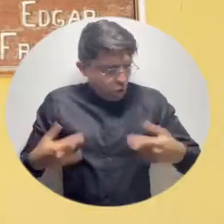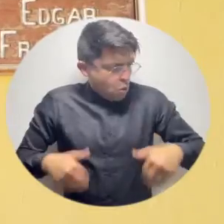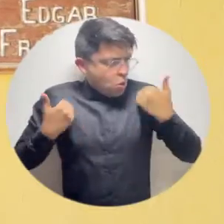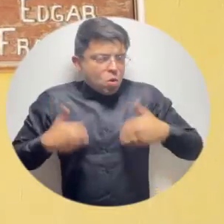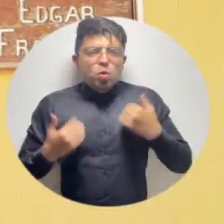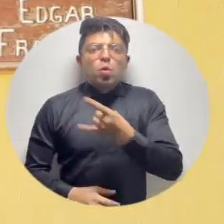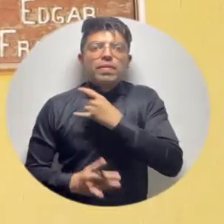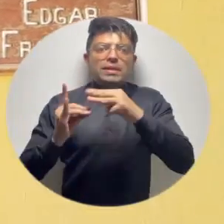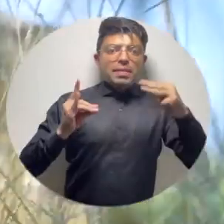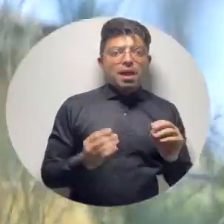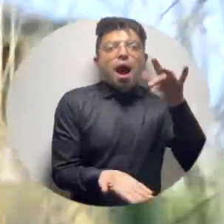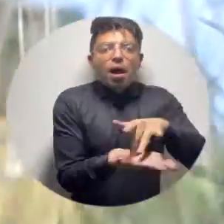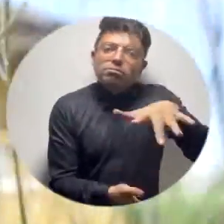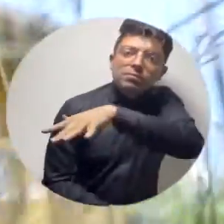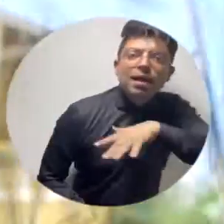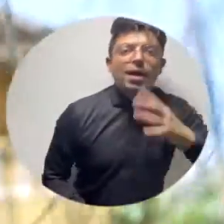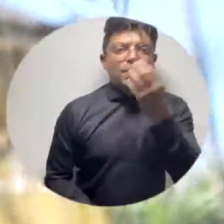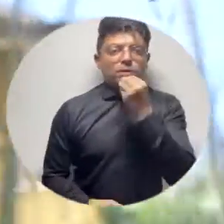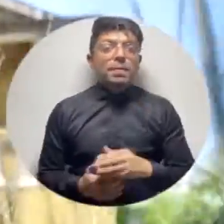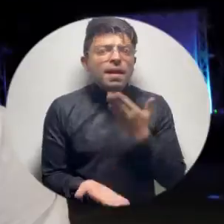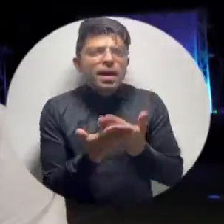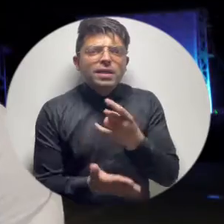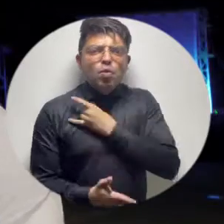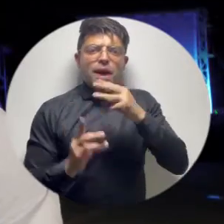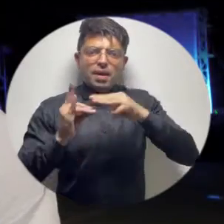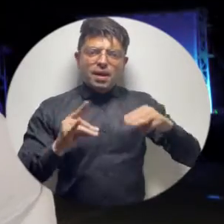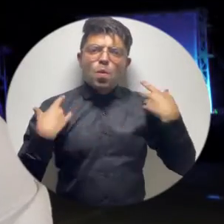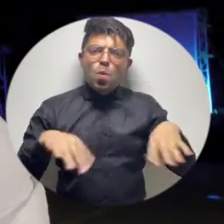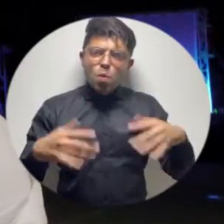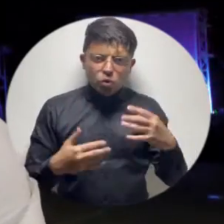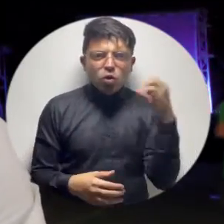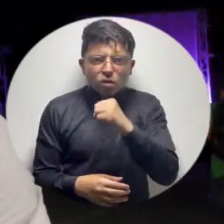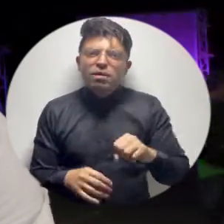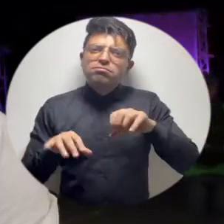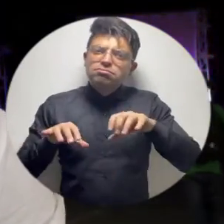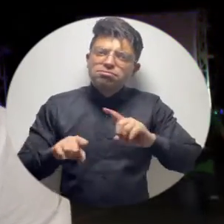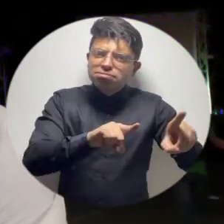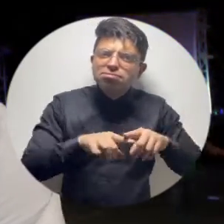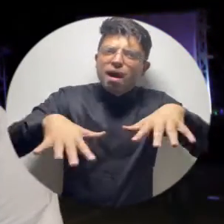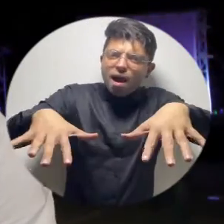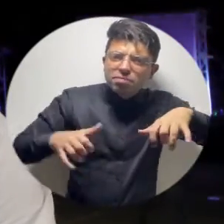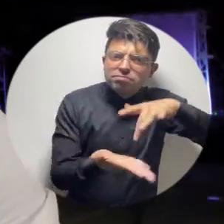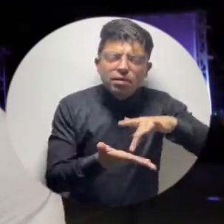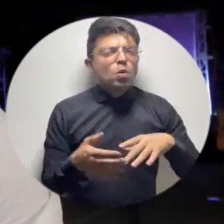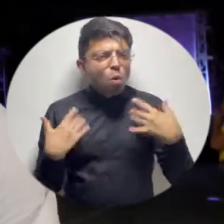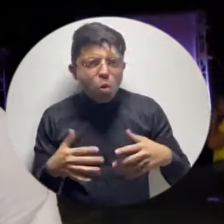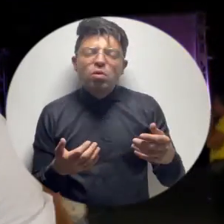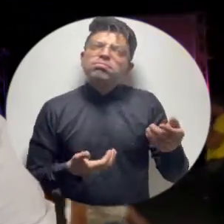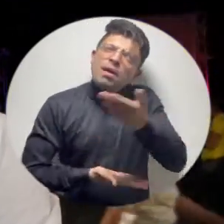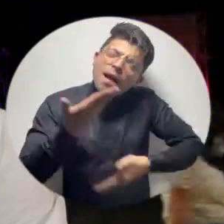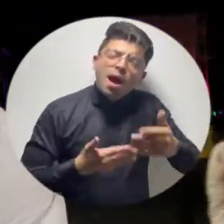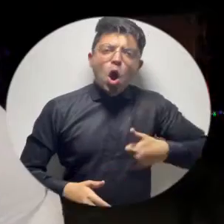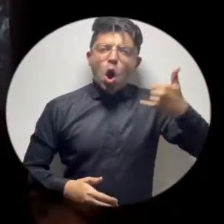la universidad aquí en esta tierra hermosa. Darles las gracias a la Universidad de Magdalena por hacer este tipo de eventos donde nos permiten recrear